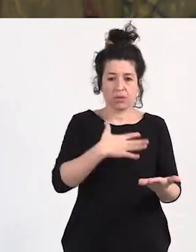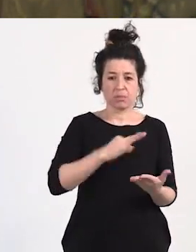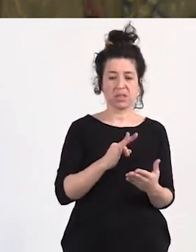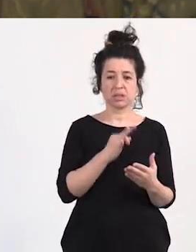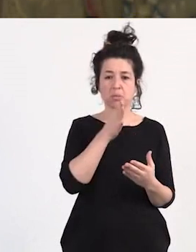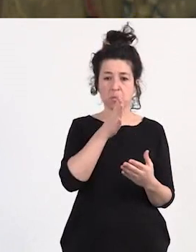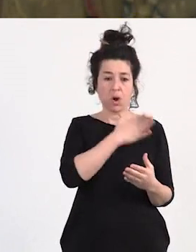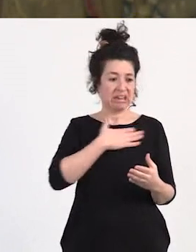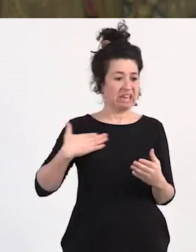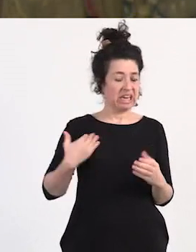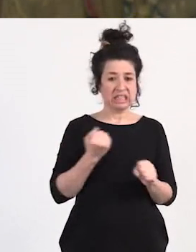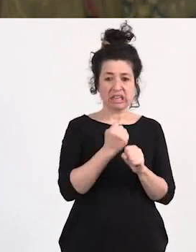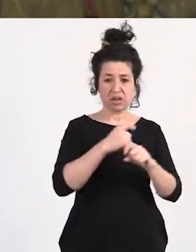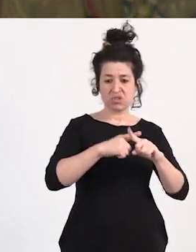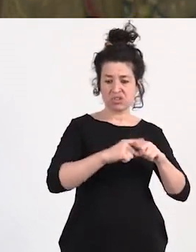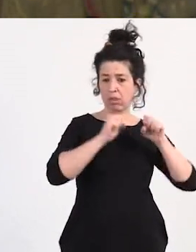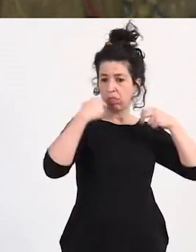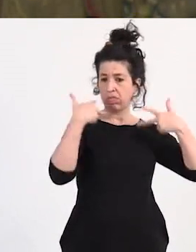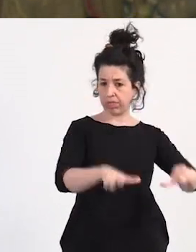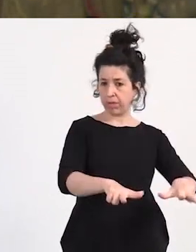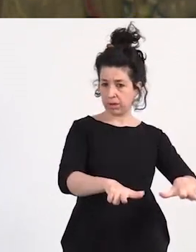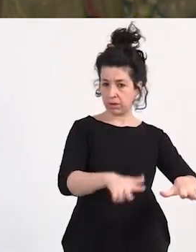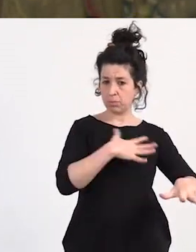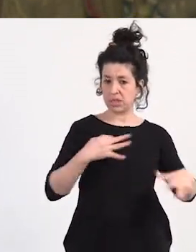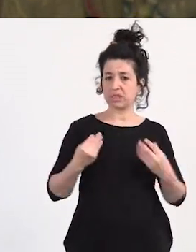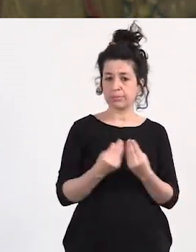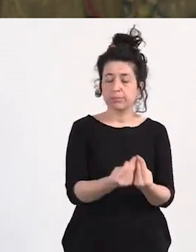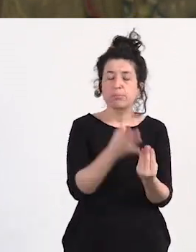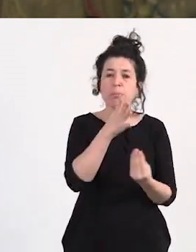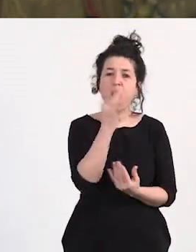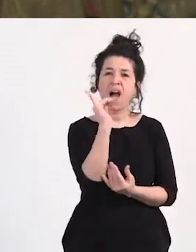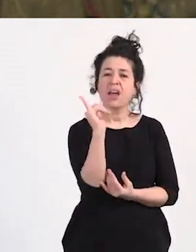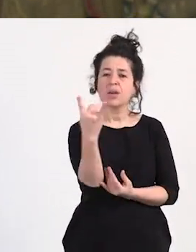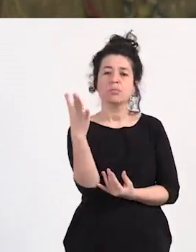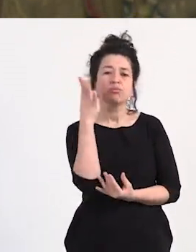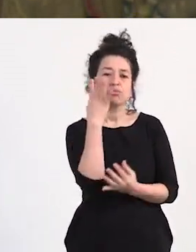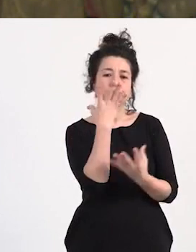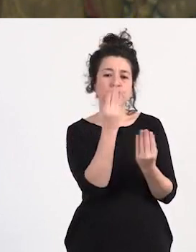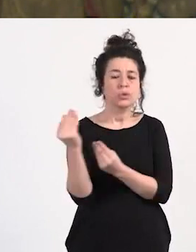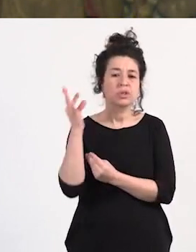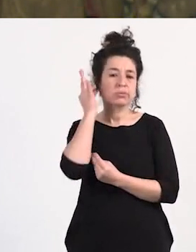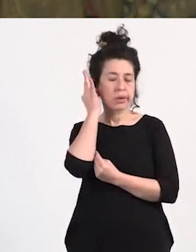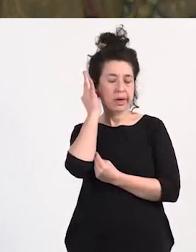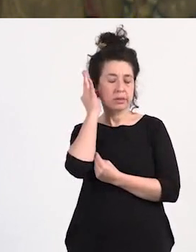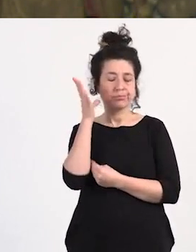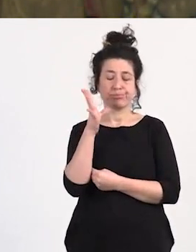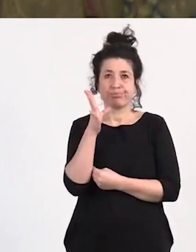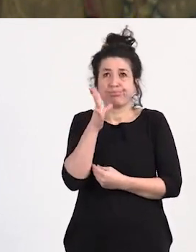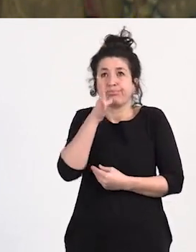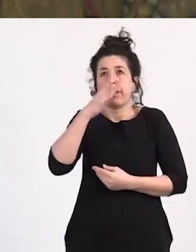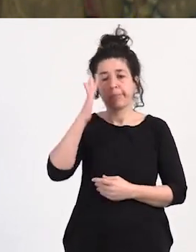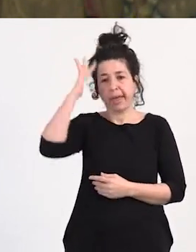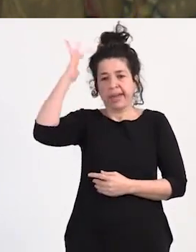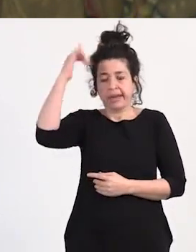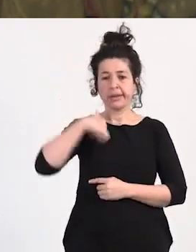porque hay muchas trabajadoras sexuales hay muchas mujeres que por extrema pobreza pues dicen vale yo voy a ejercer el